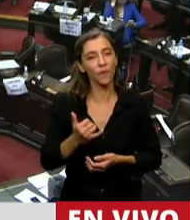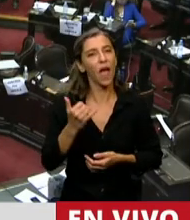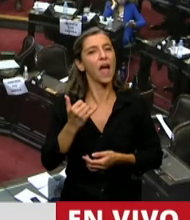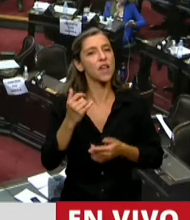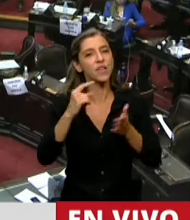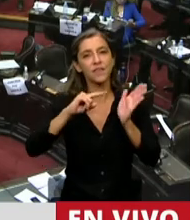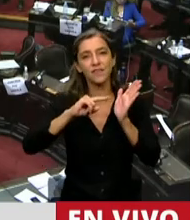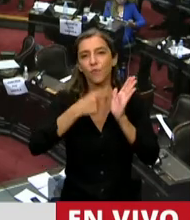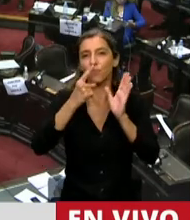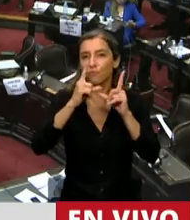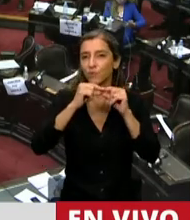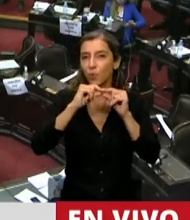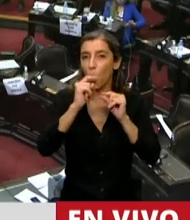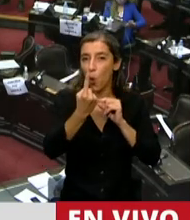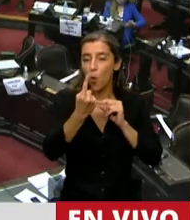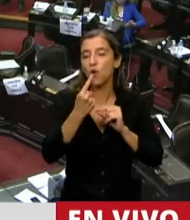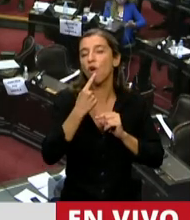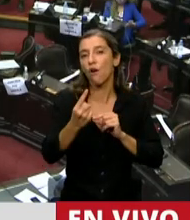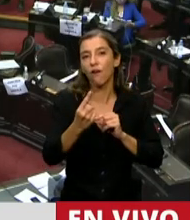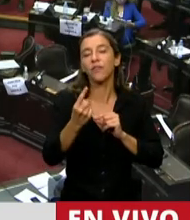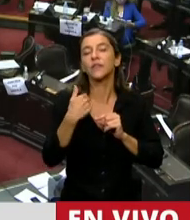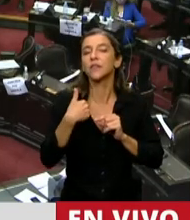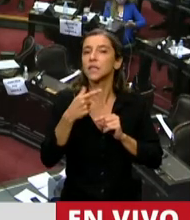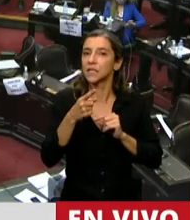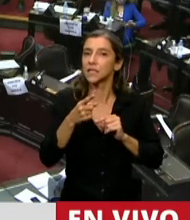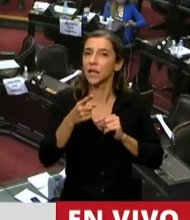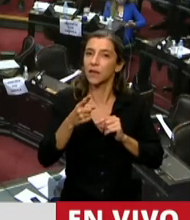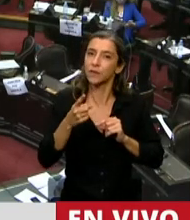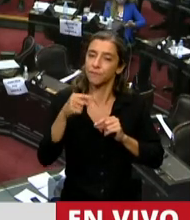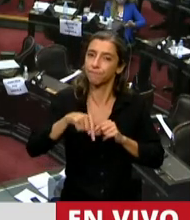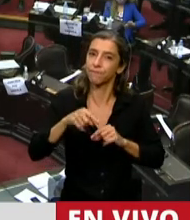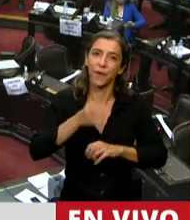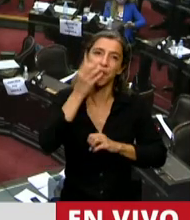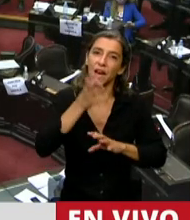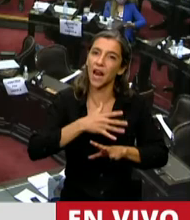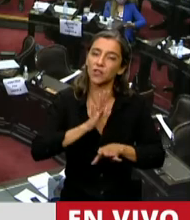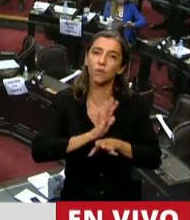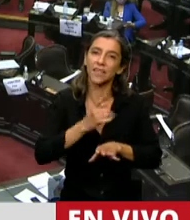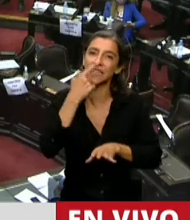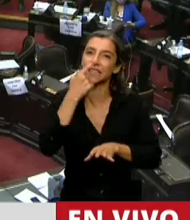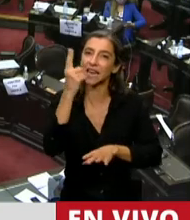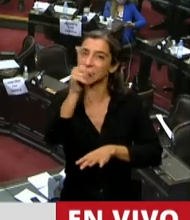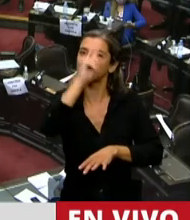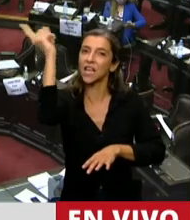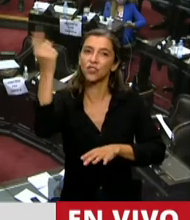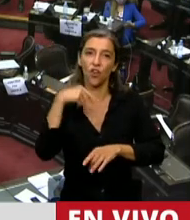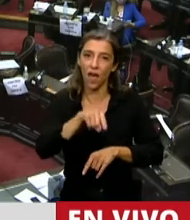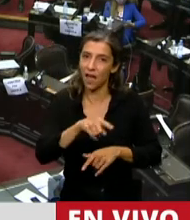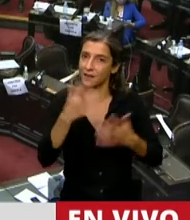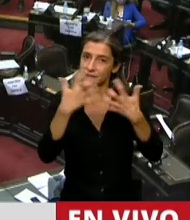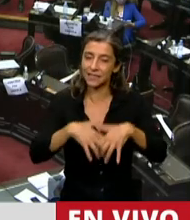es en el artículo 1. declara sede de interés nacional el desarrollo del Sistema Nacional de Ciencia y Tecnología.